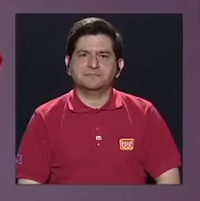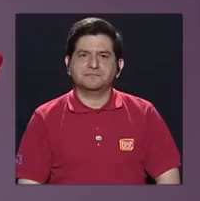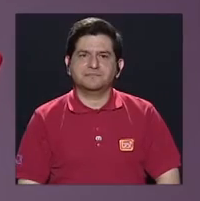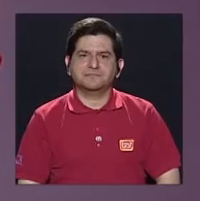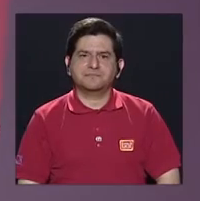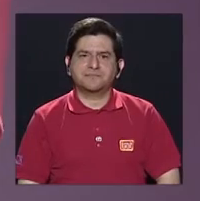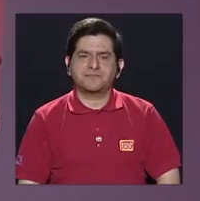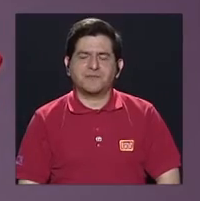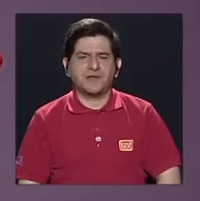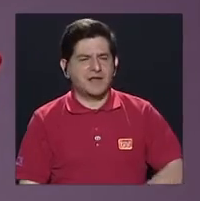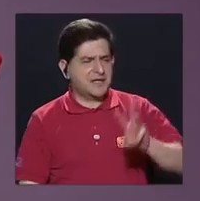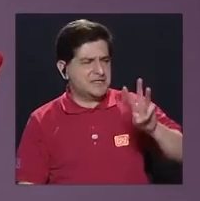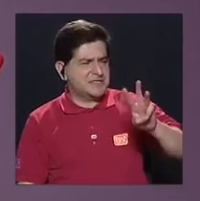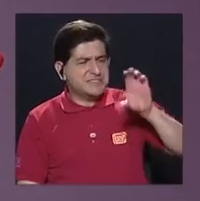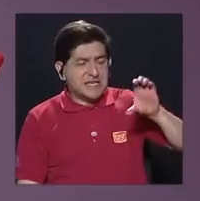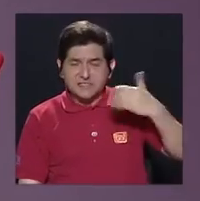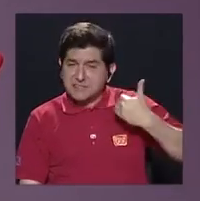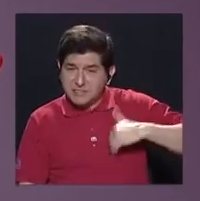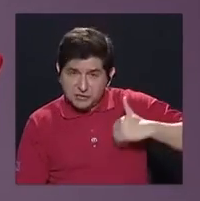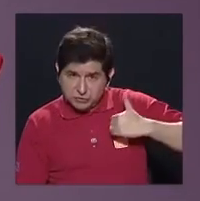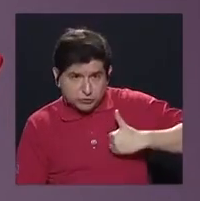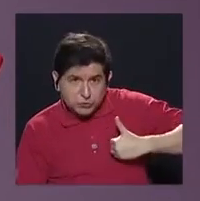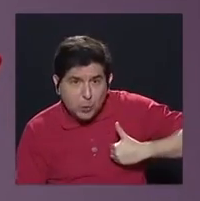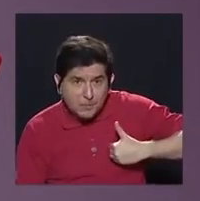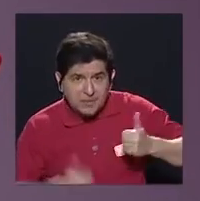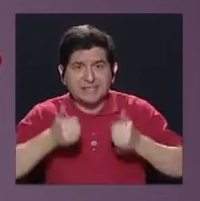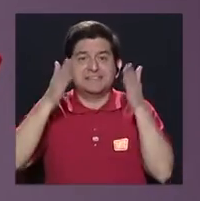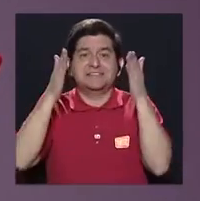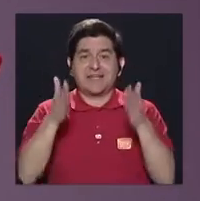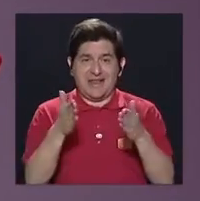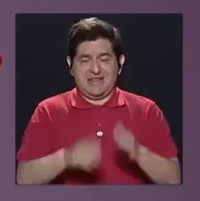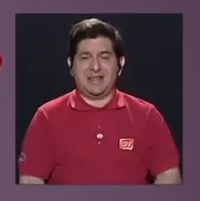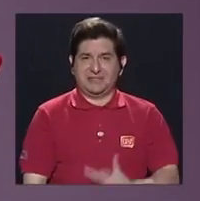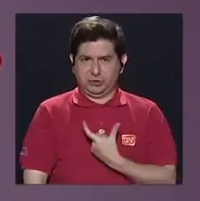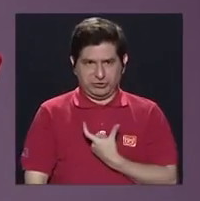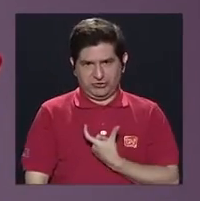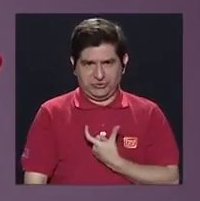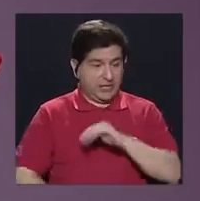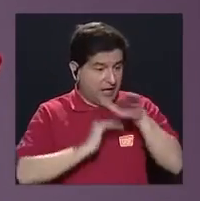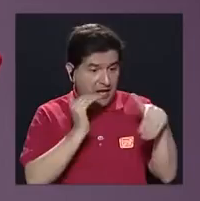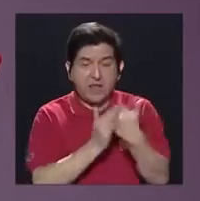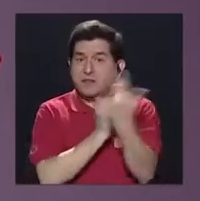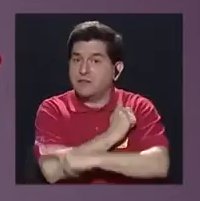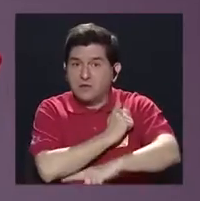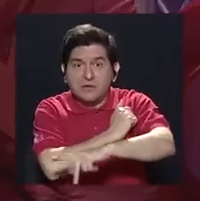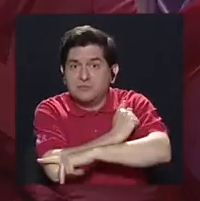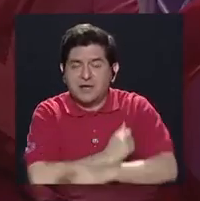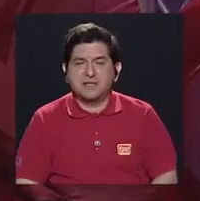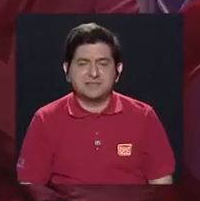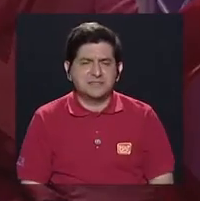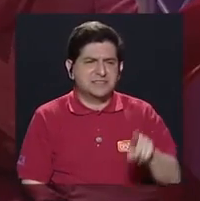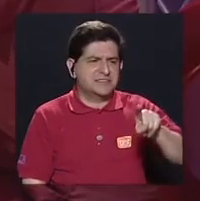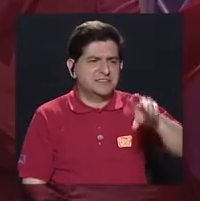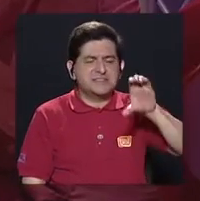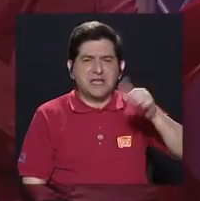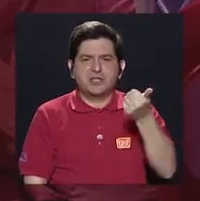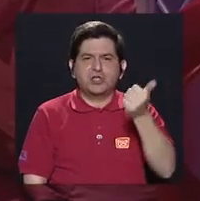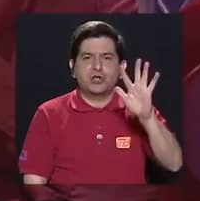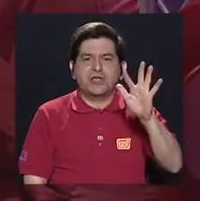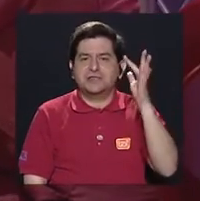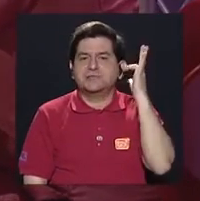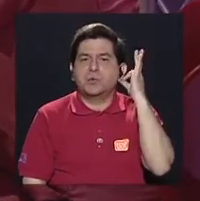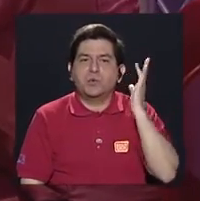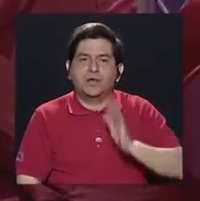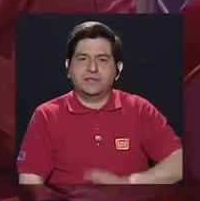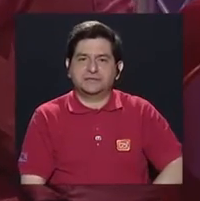hay 600 hombres como candidatos a las alcaldías de todo el país, hay 115 mujeres,